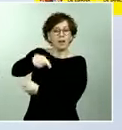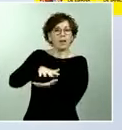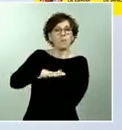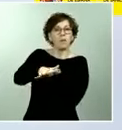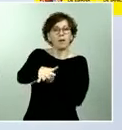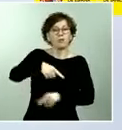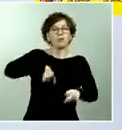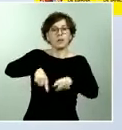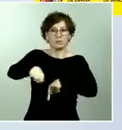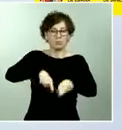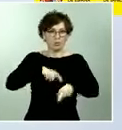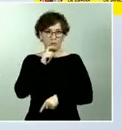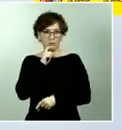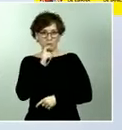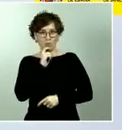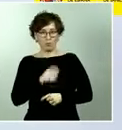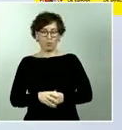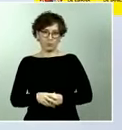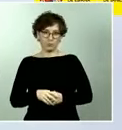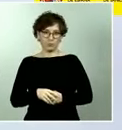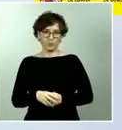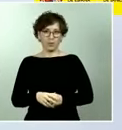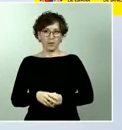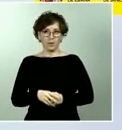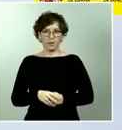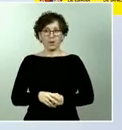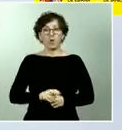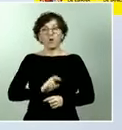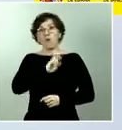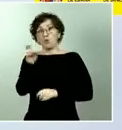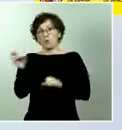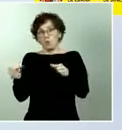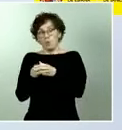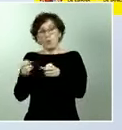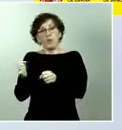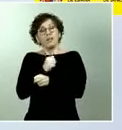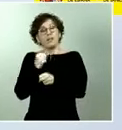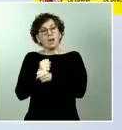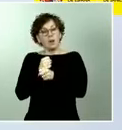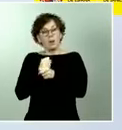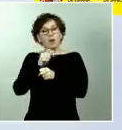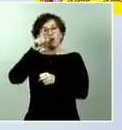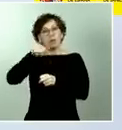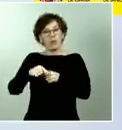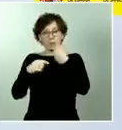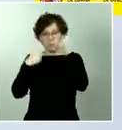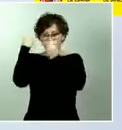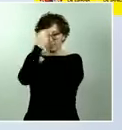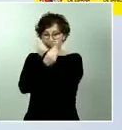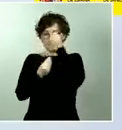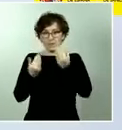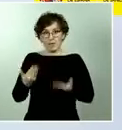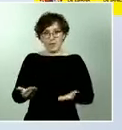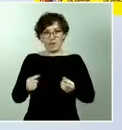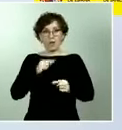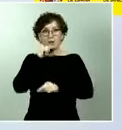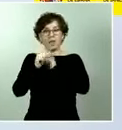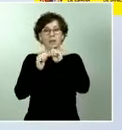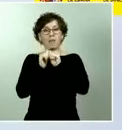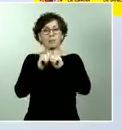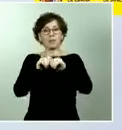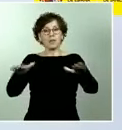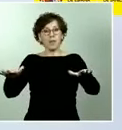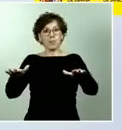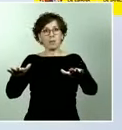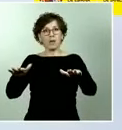grupo de trabajo que tiene que ver con el impacto de esta epidemia en el sector de la obra pública y la construcción